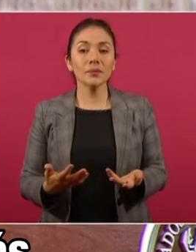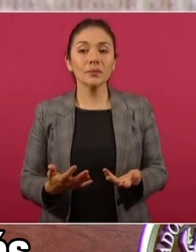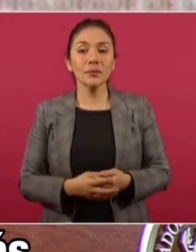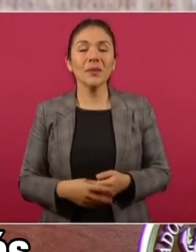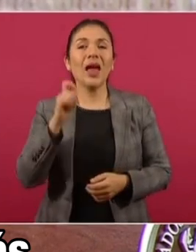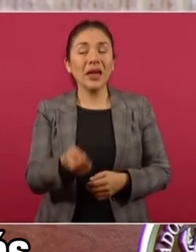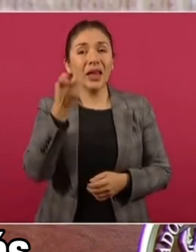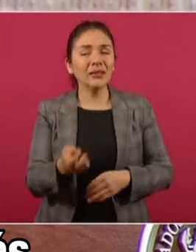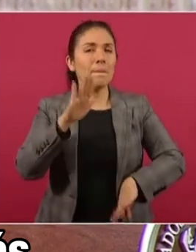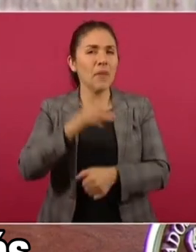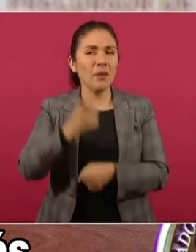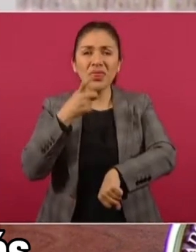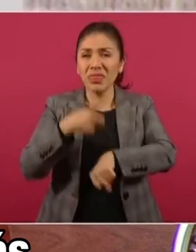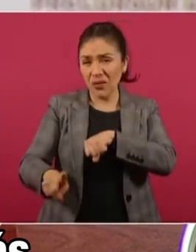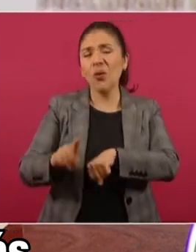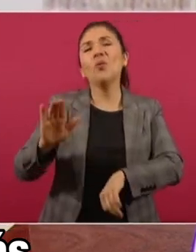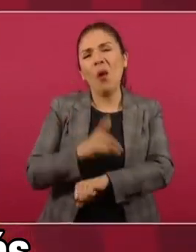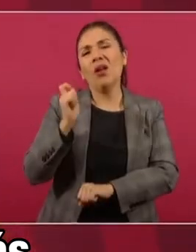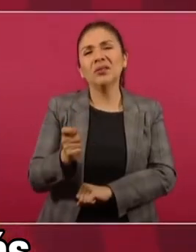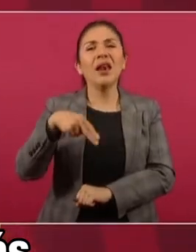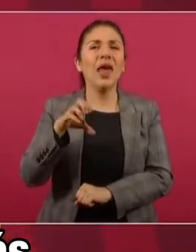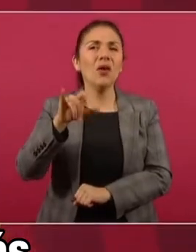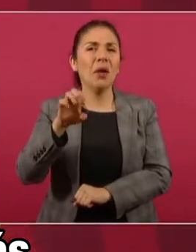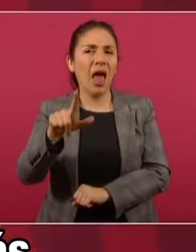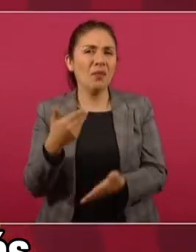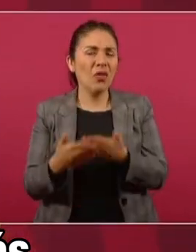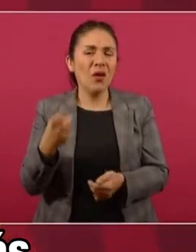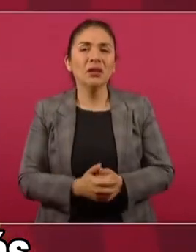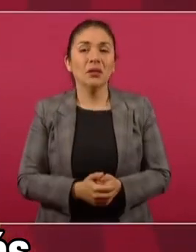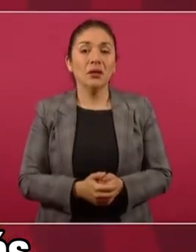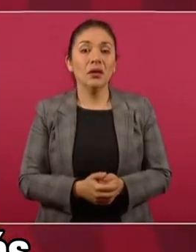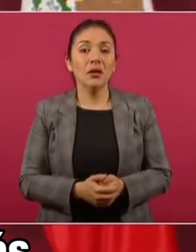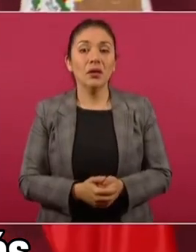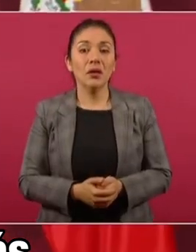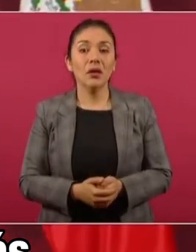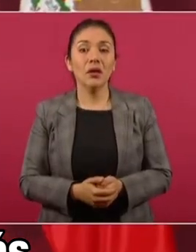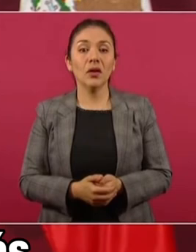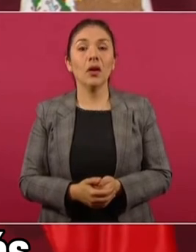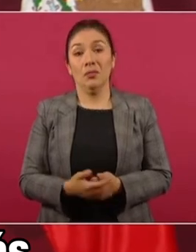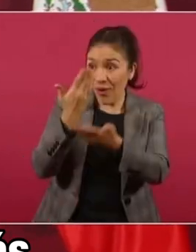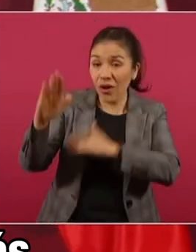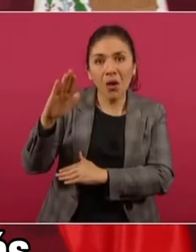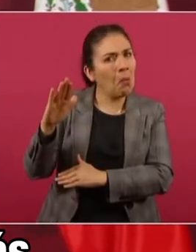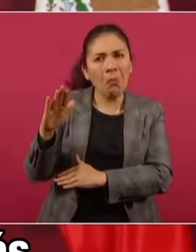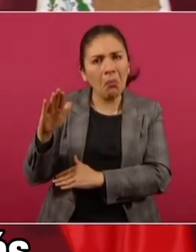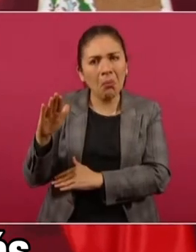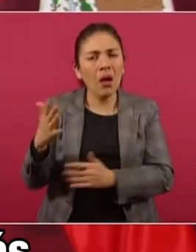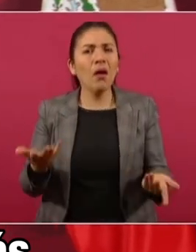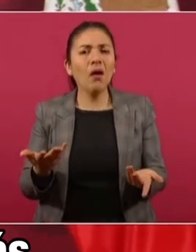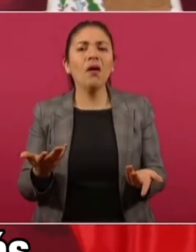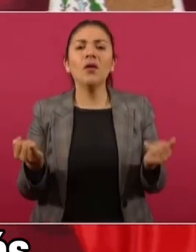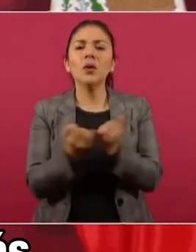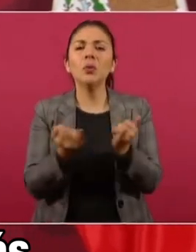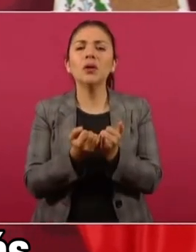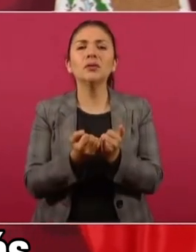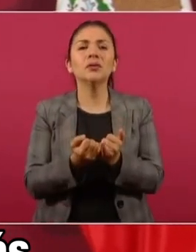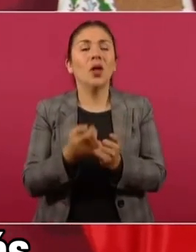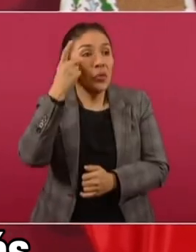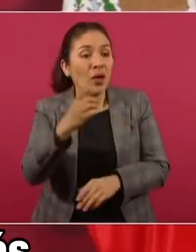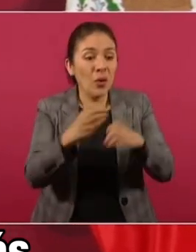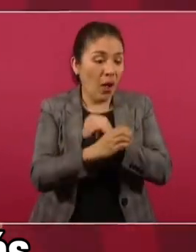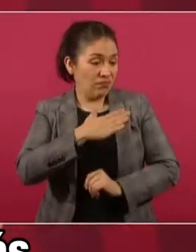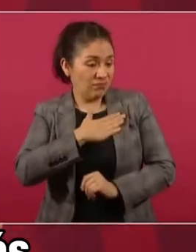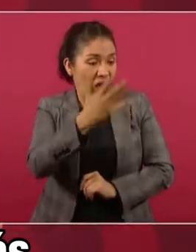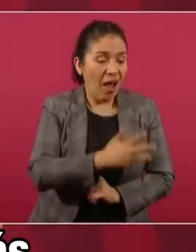daños que causó la política neoliberal que no se reflejan en lo económico, incluso en lo material.